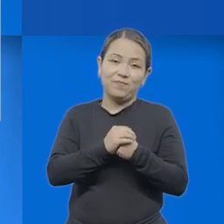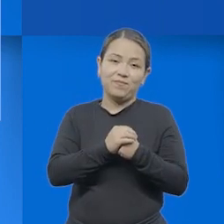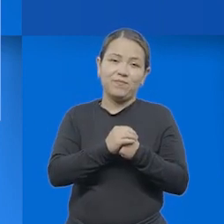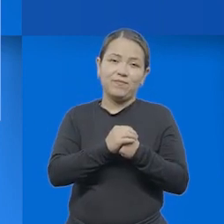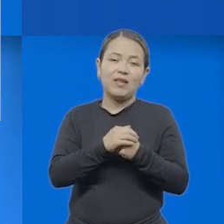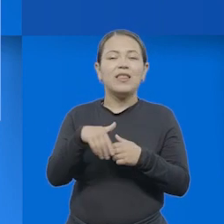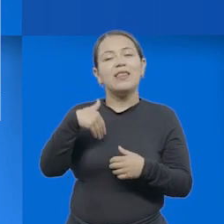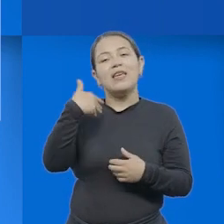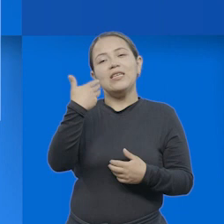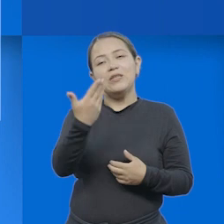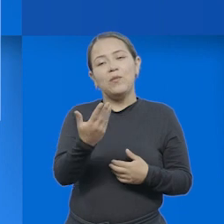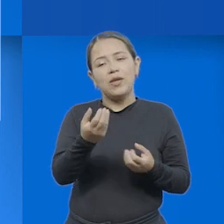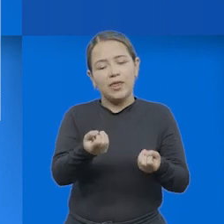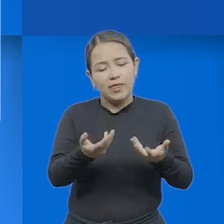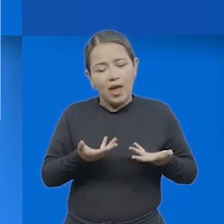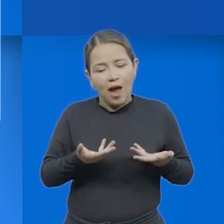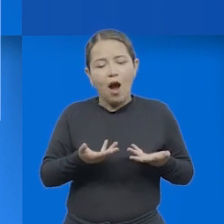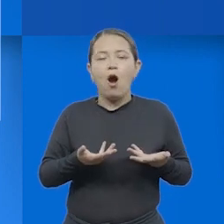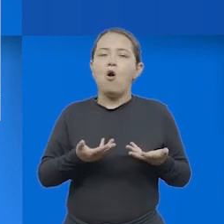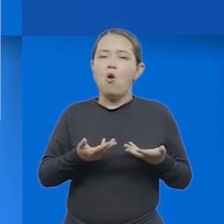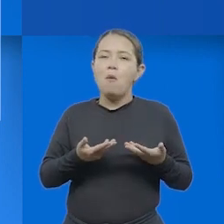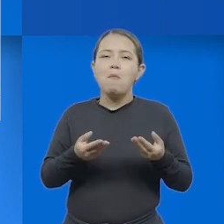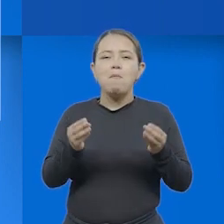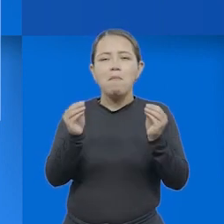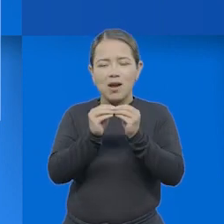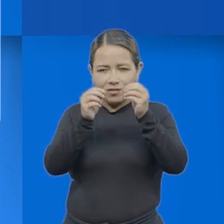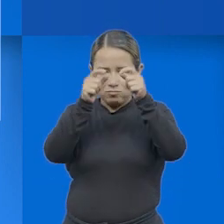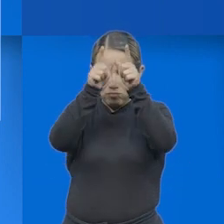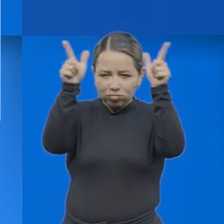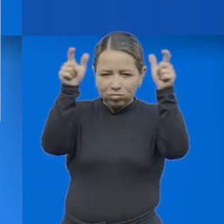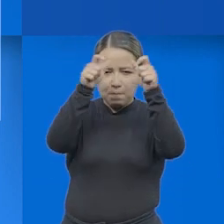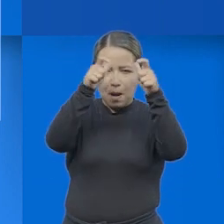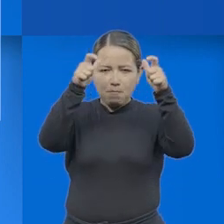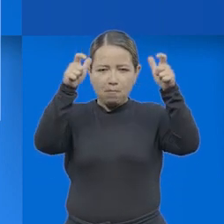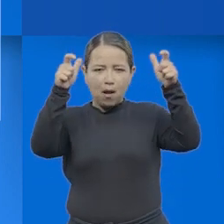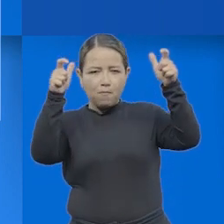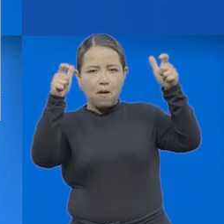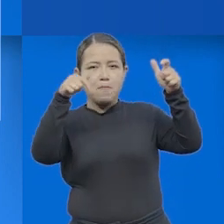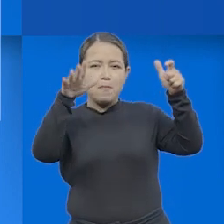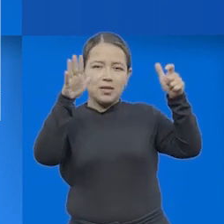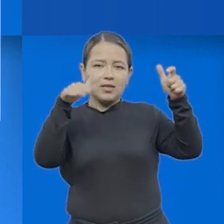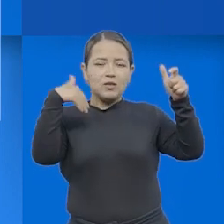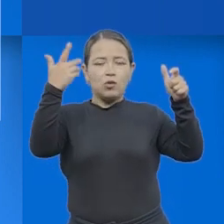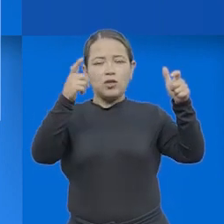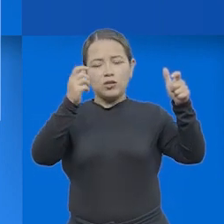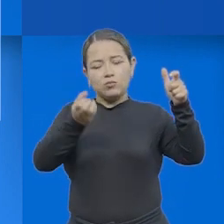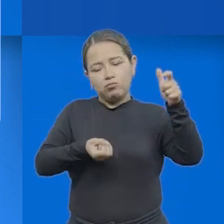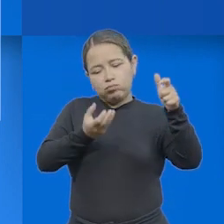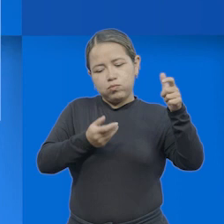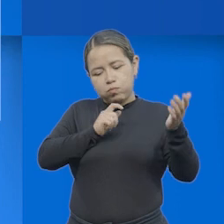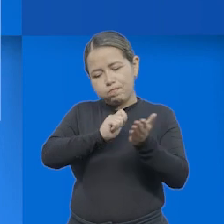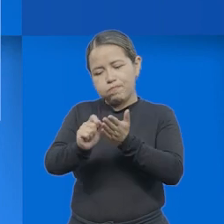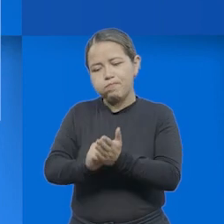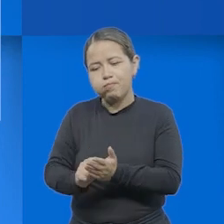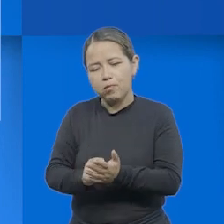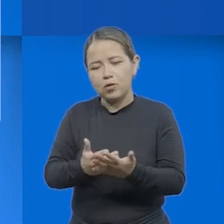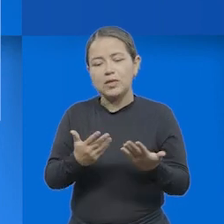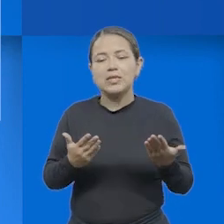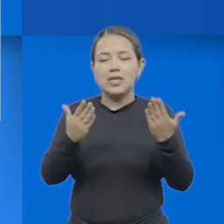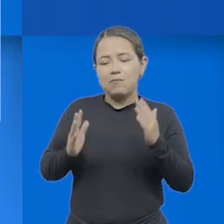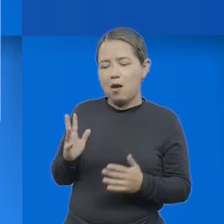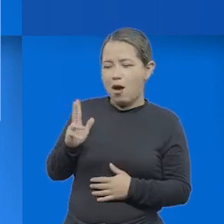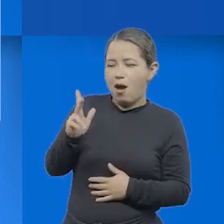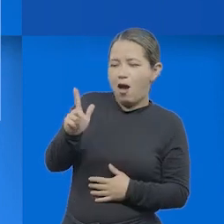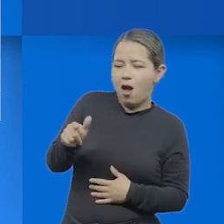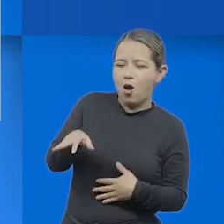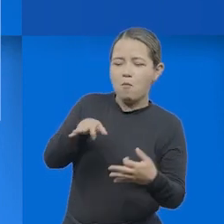luego lleva a una riqueza lingüística al momento de tener una producción que usamos en las